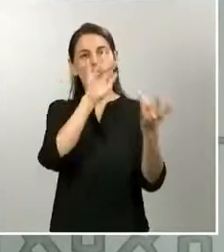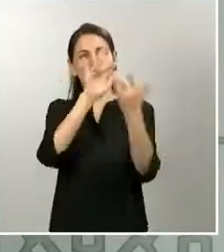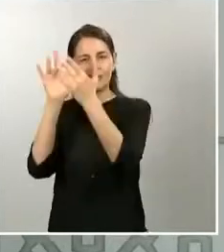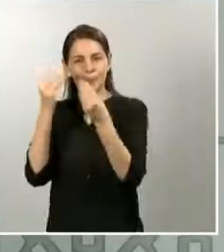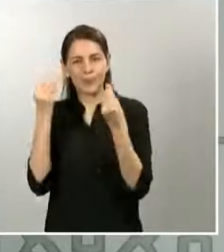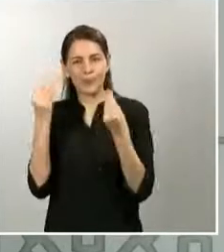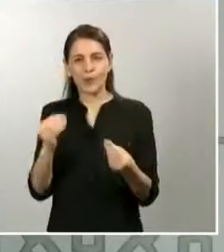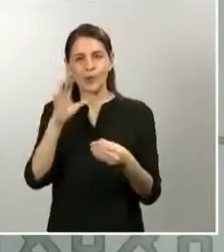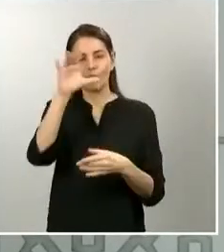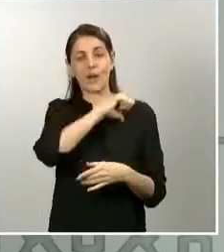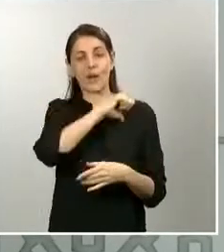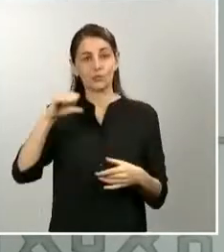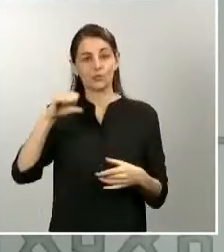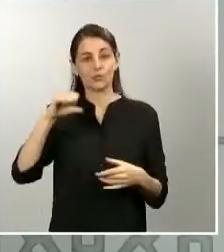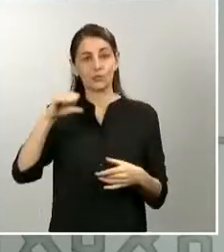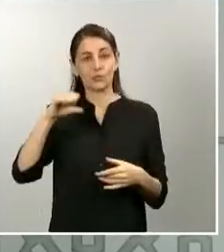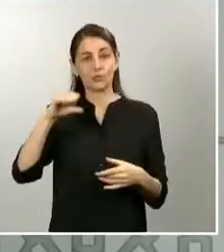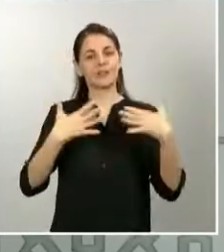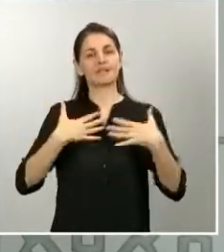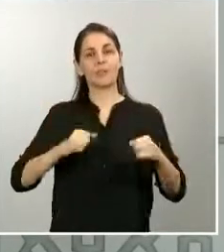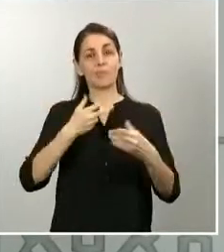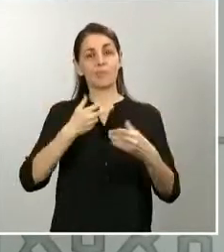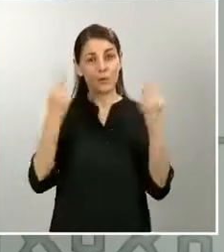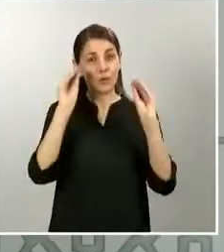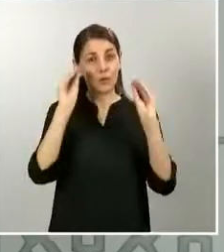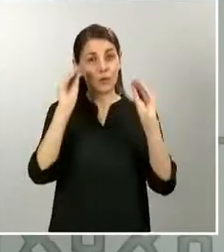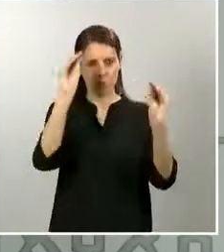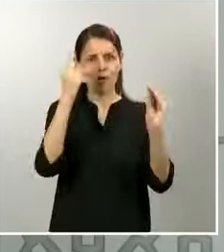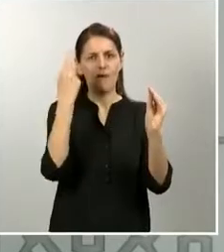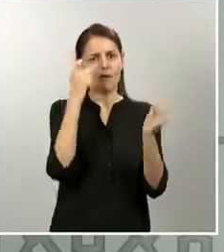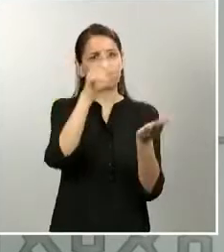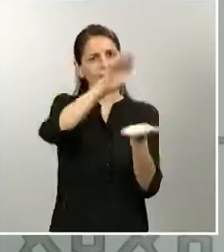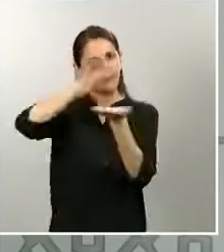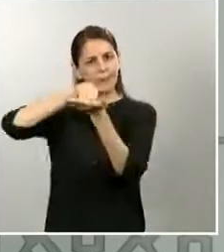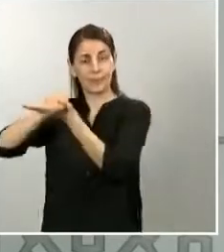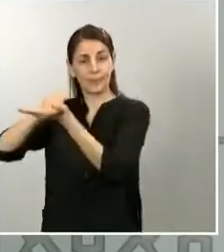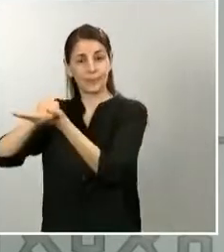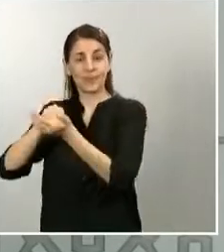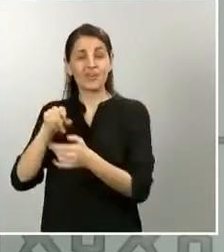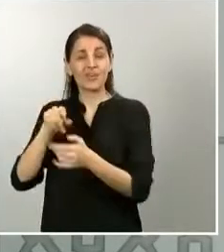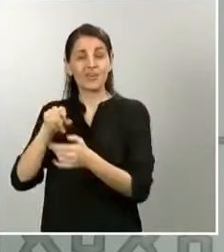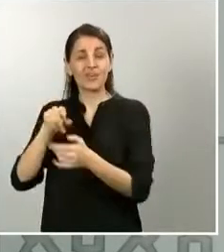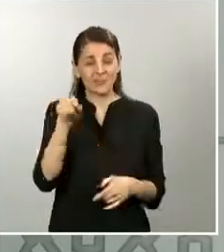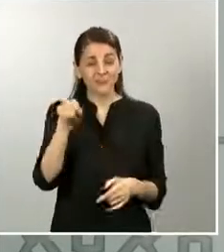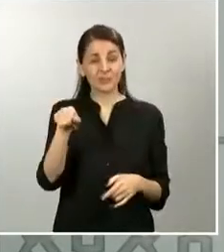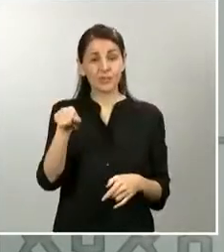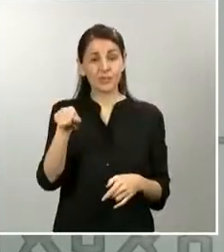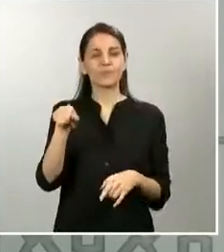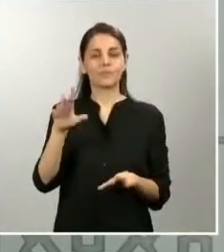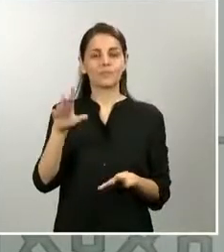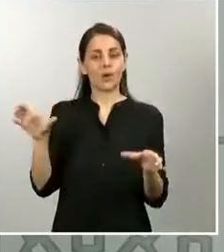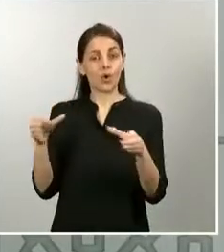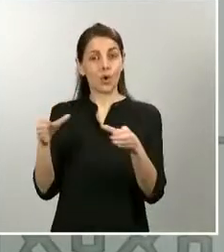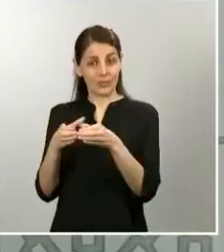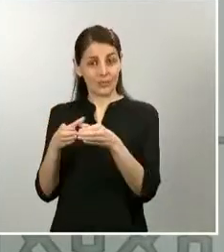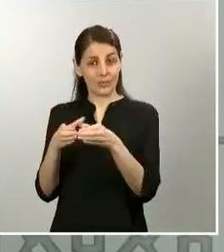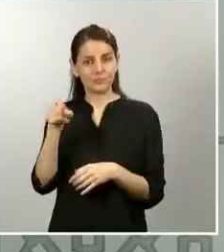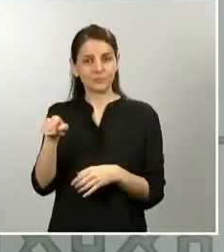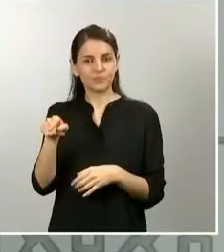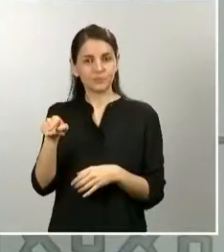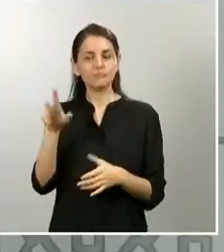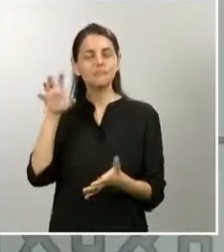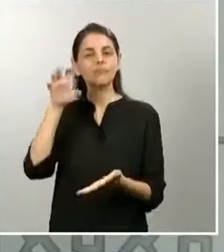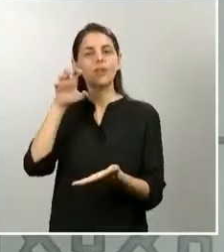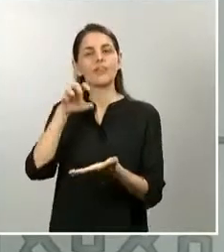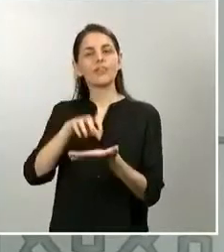sobre, en base a la información individualizada que tenemos de este colectivo, que analiza el Centro Nacional de Epidemiología